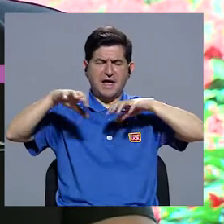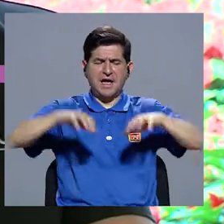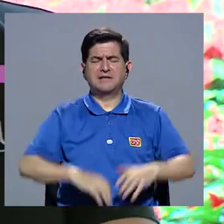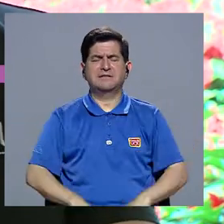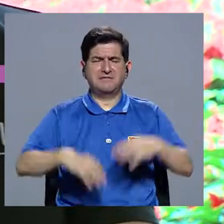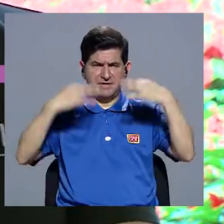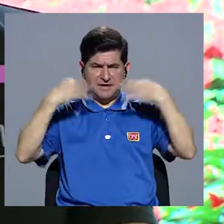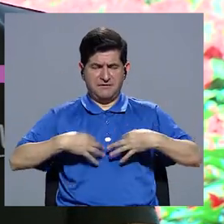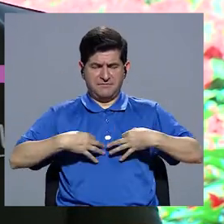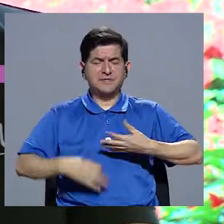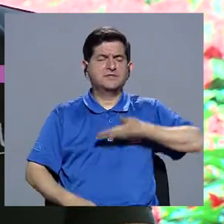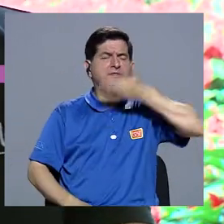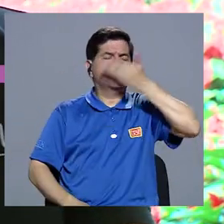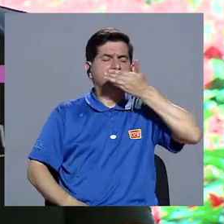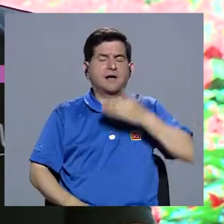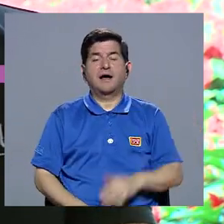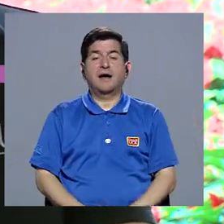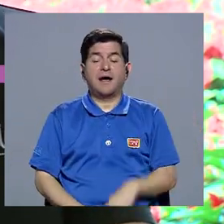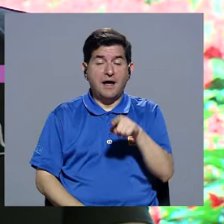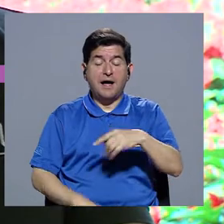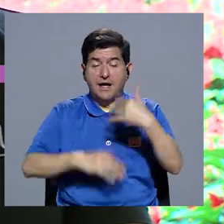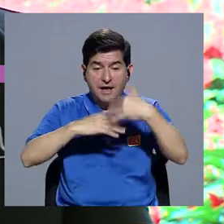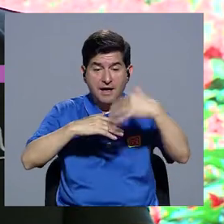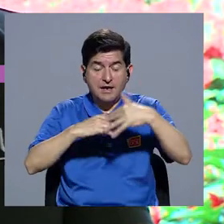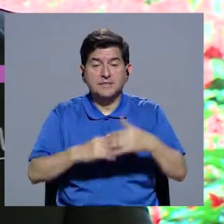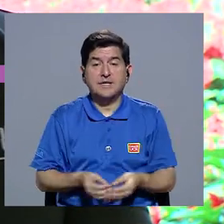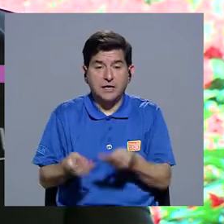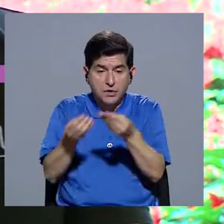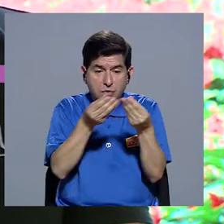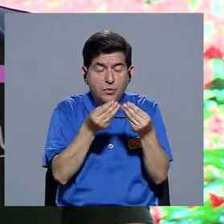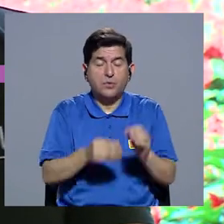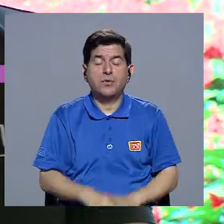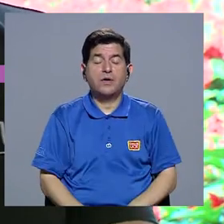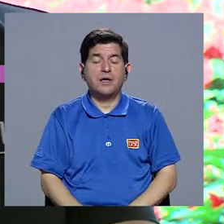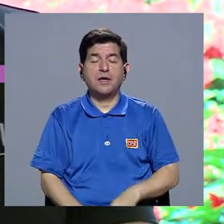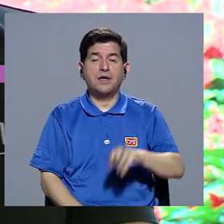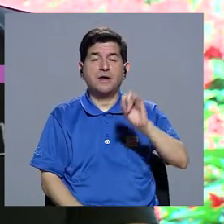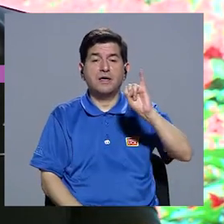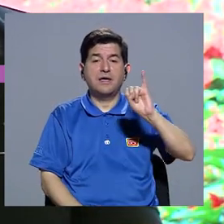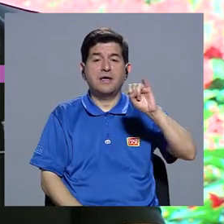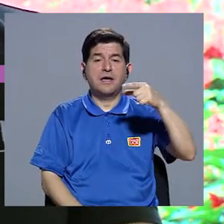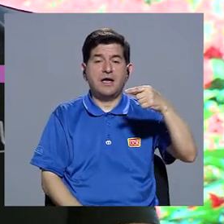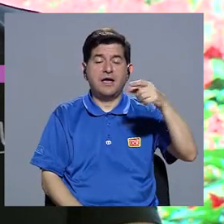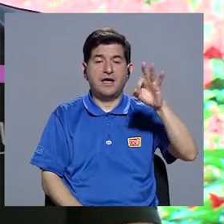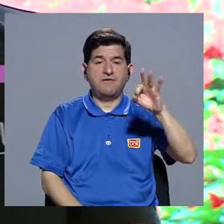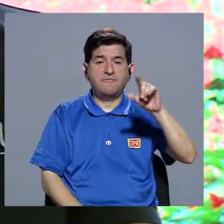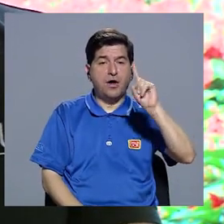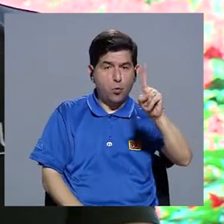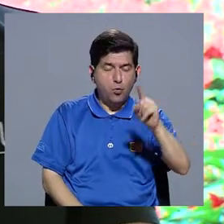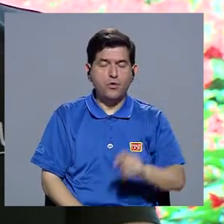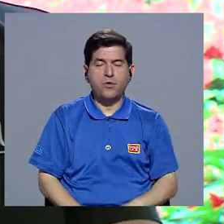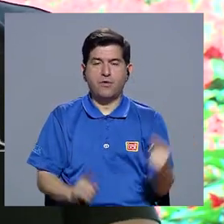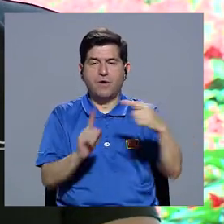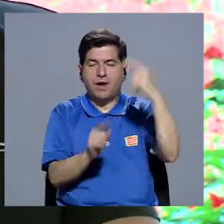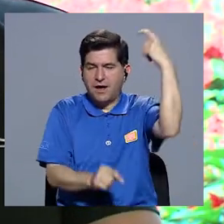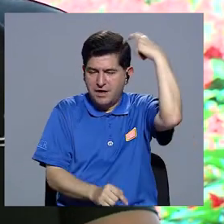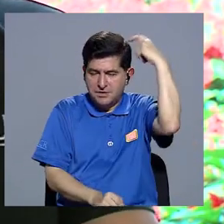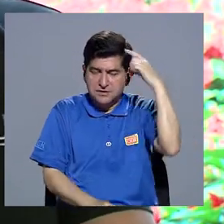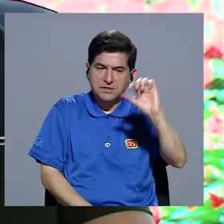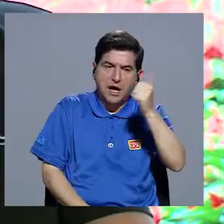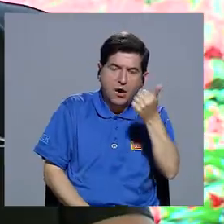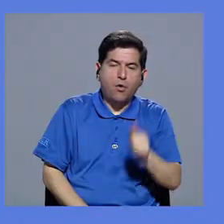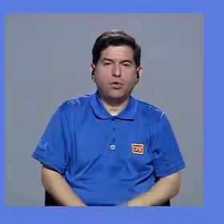aeróbico en la sangre se libera una sustancia llamada IGF-1 y esta IGF-1 puede llegar al cerebro y estimular